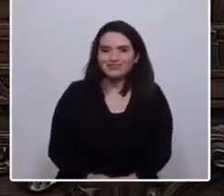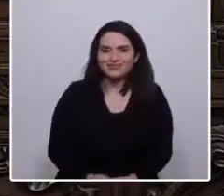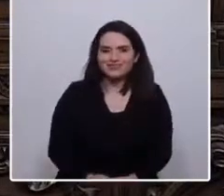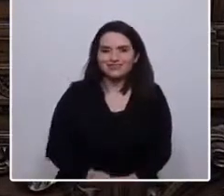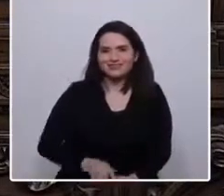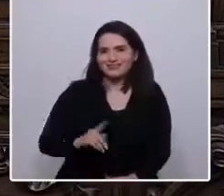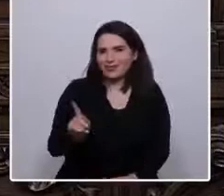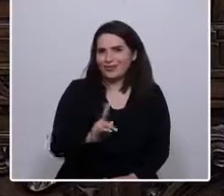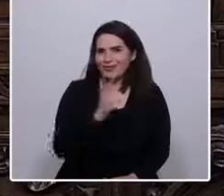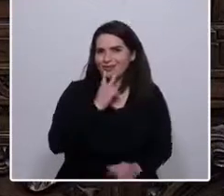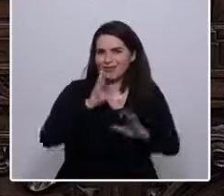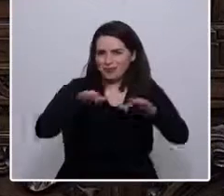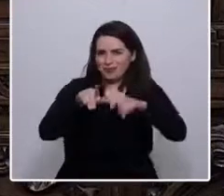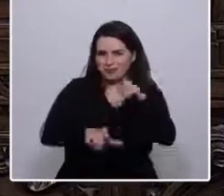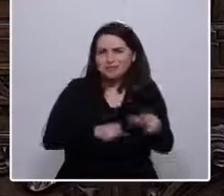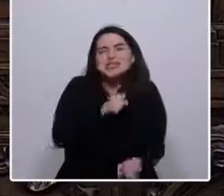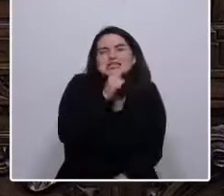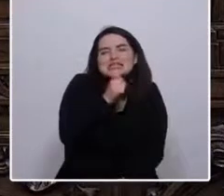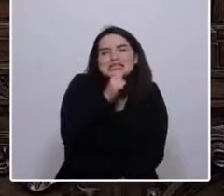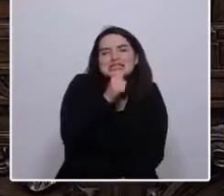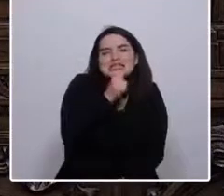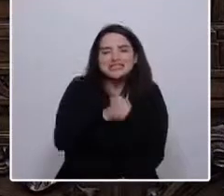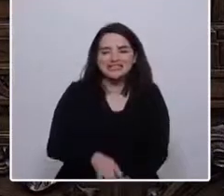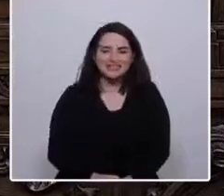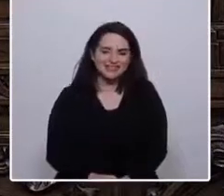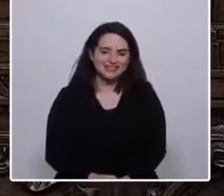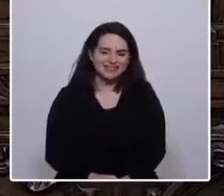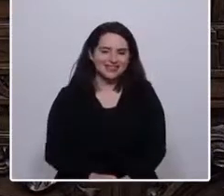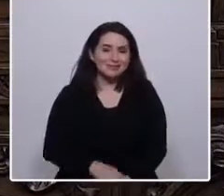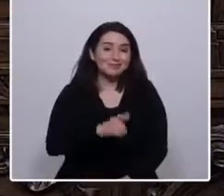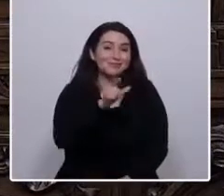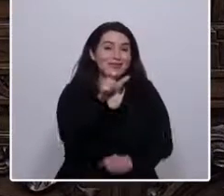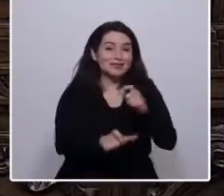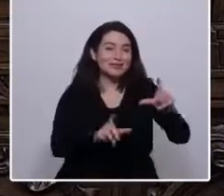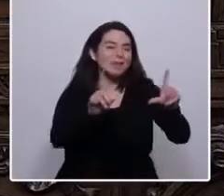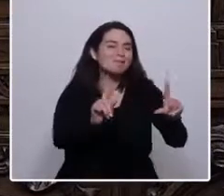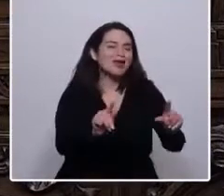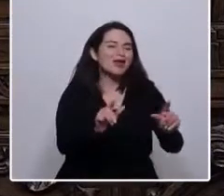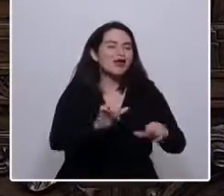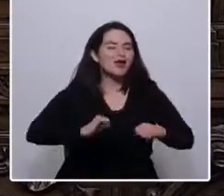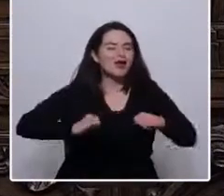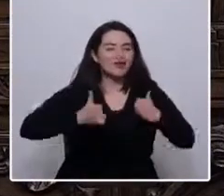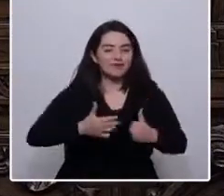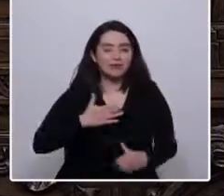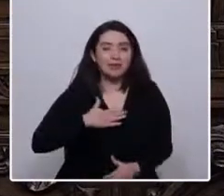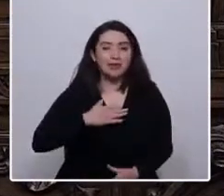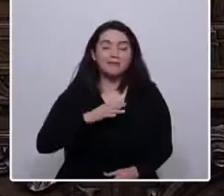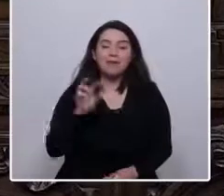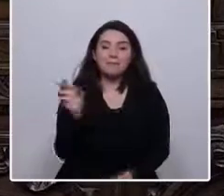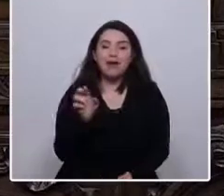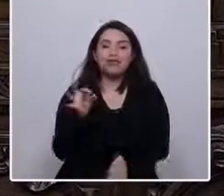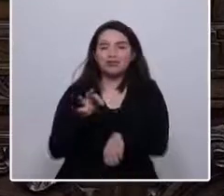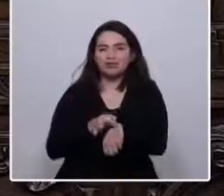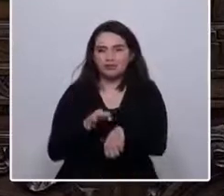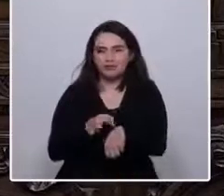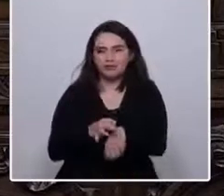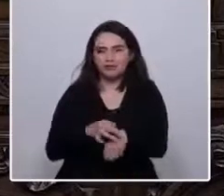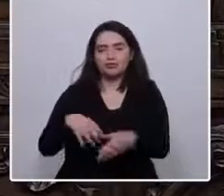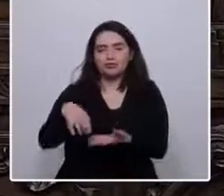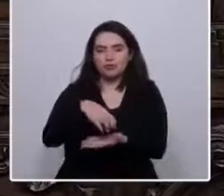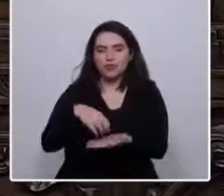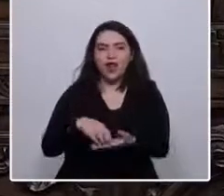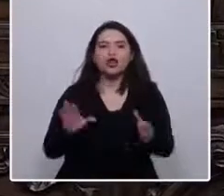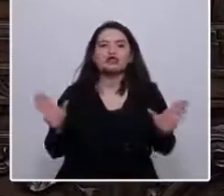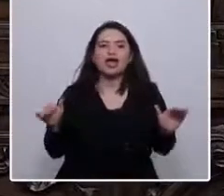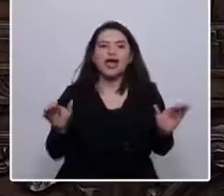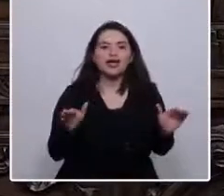viejitos o los menos jóvenes, quisiera decir mejor. Mi padre hizo carrera como médico, era oriundo de la ciudad de Los Ángeles,